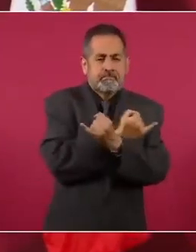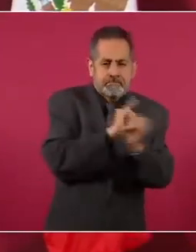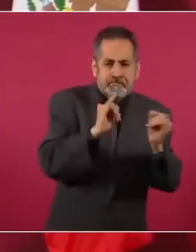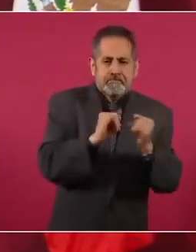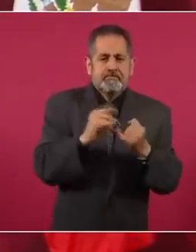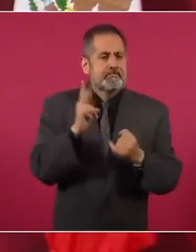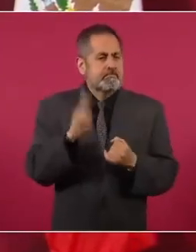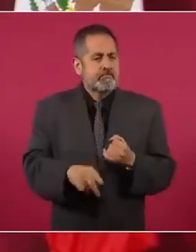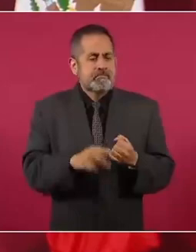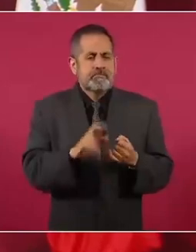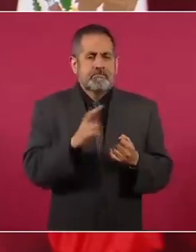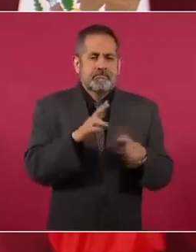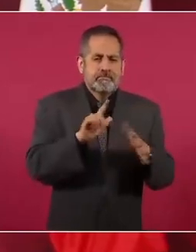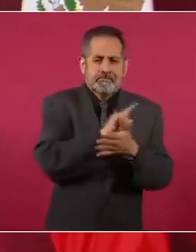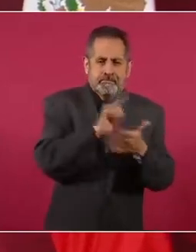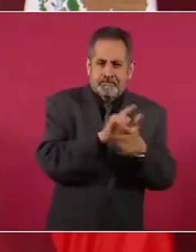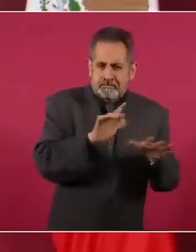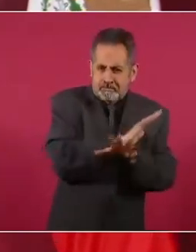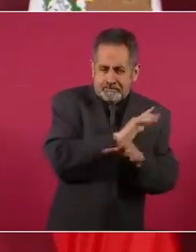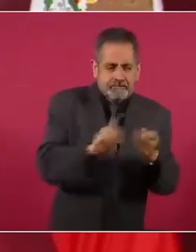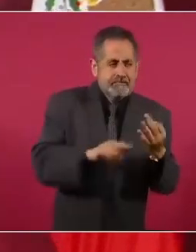como la reforma, como la revolución,